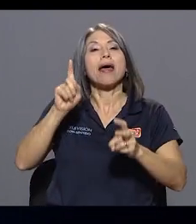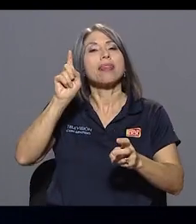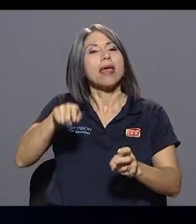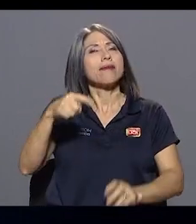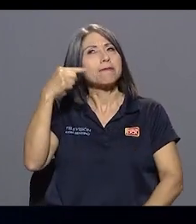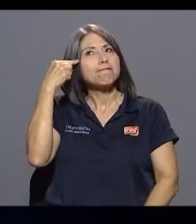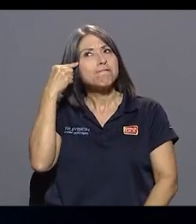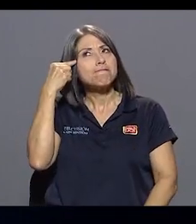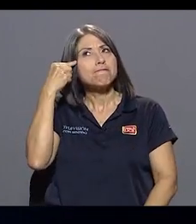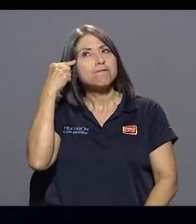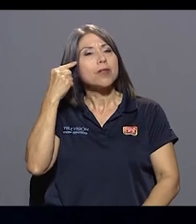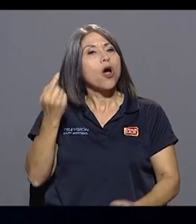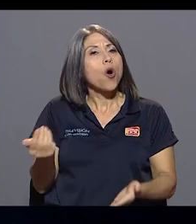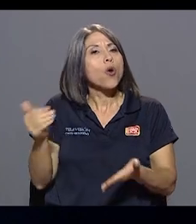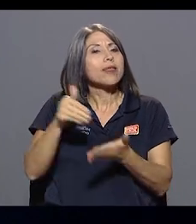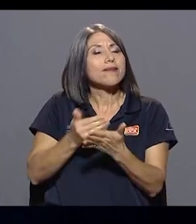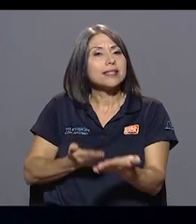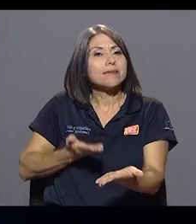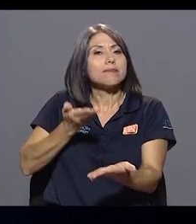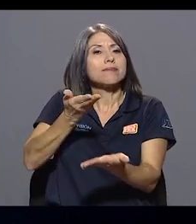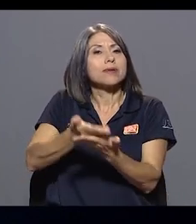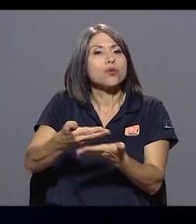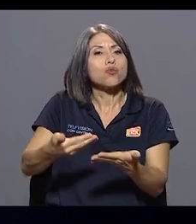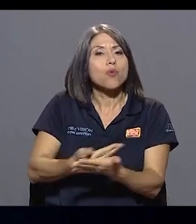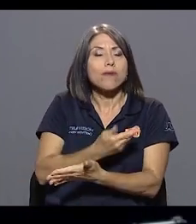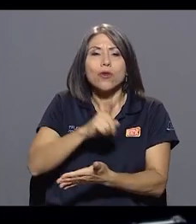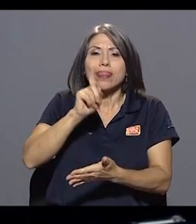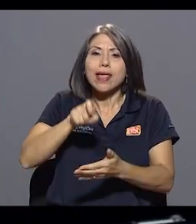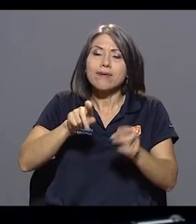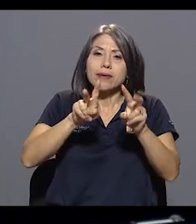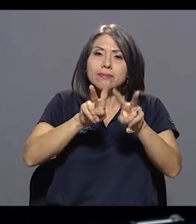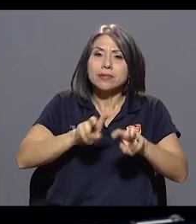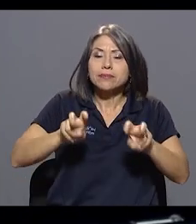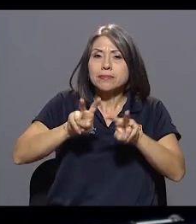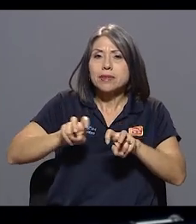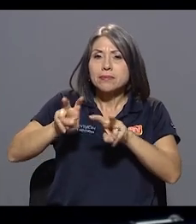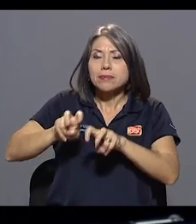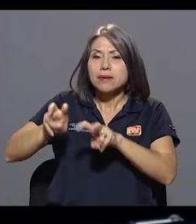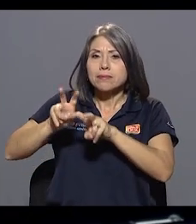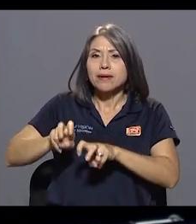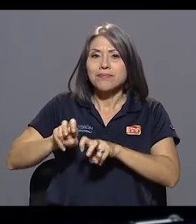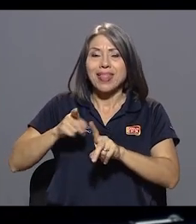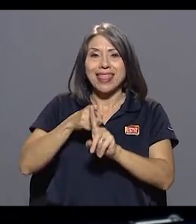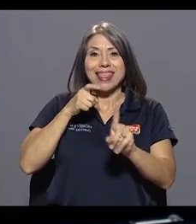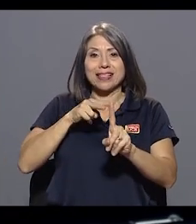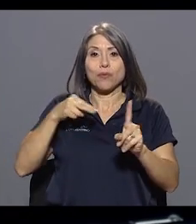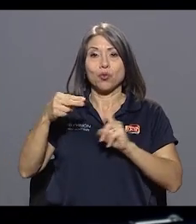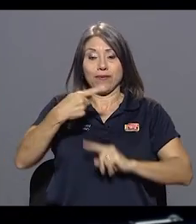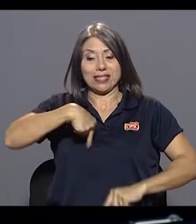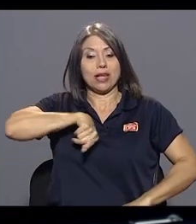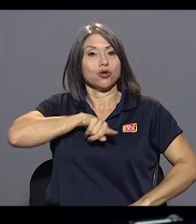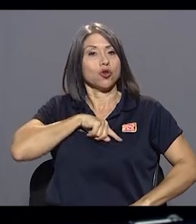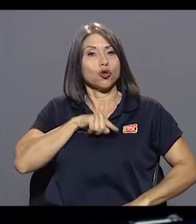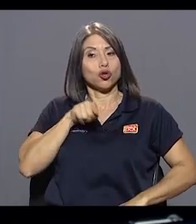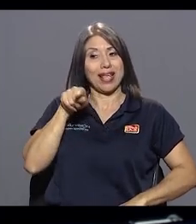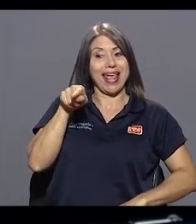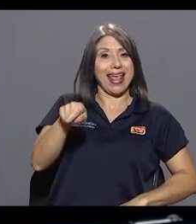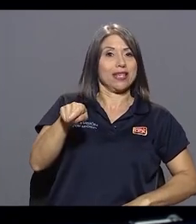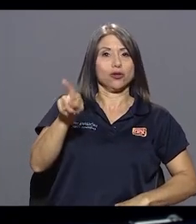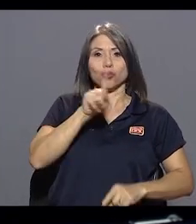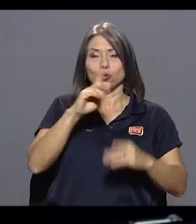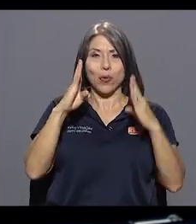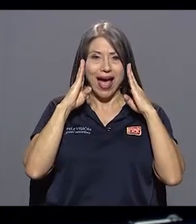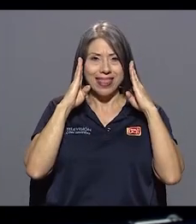una revisión de esas instancias porque desde nuestro punto de vista no están atendiendo el problema de una